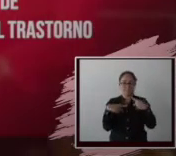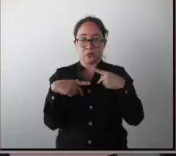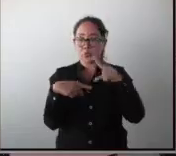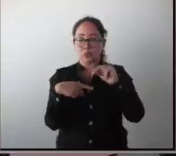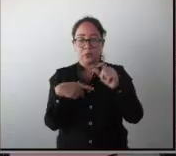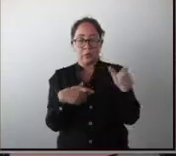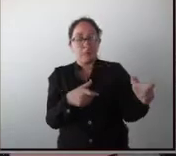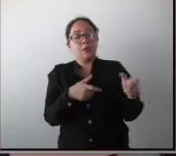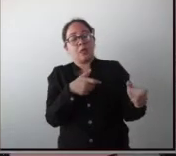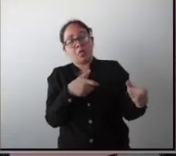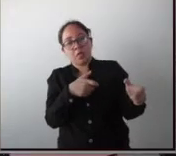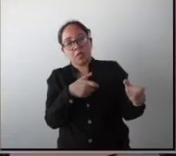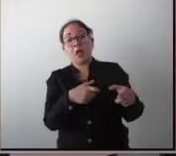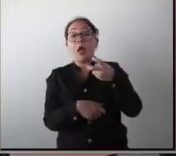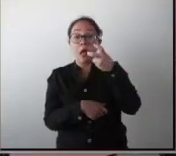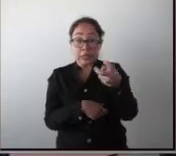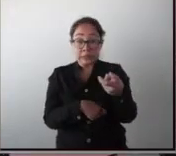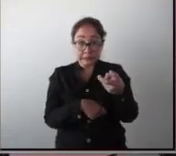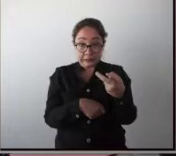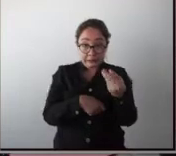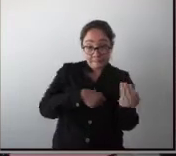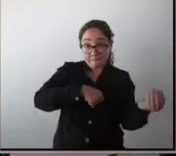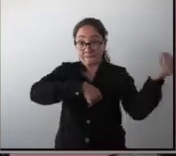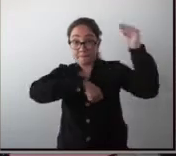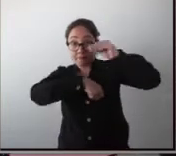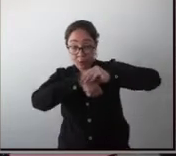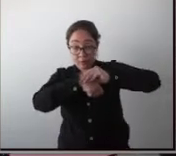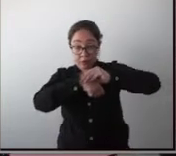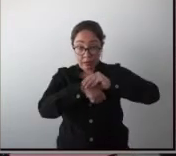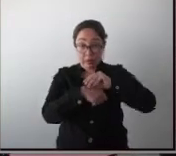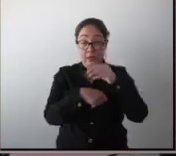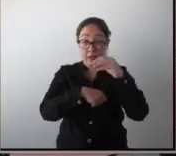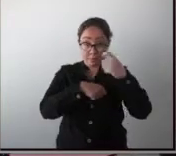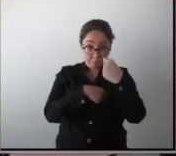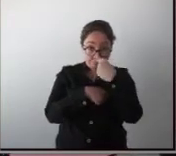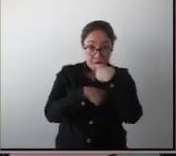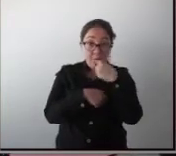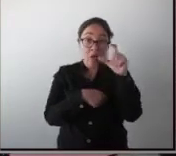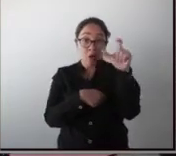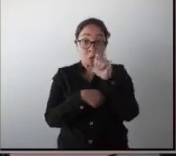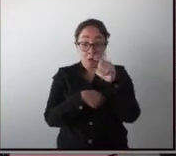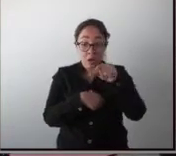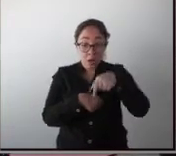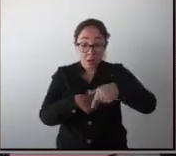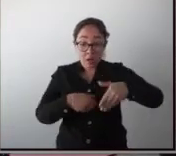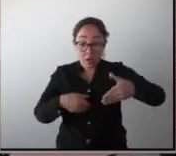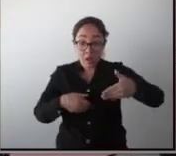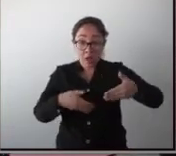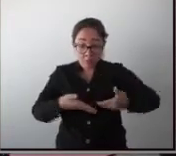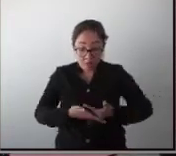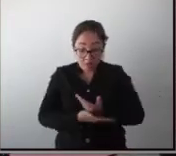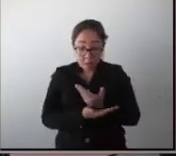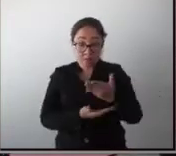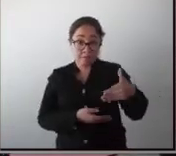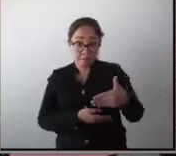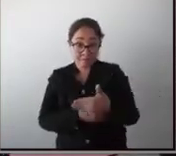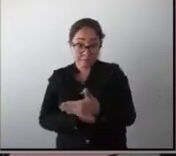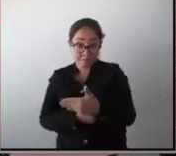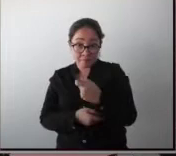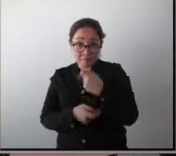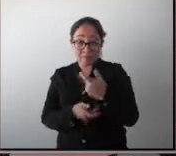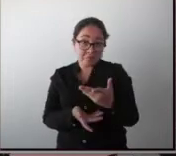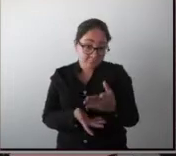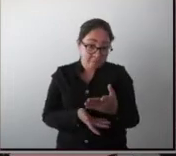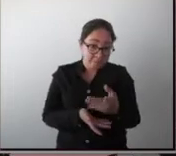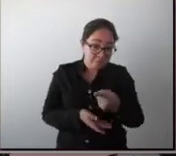ese embrión le ponemos valproato, esos peces, cuando se desarrollen y sean infantes, peces infantes, van